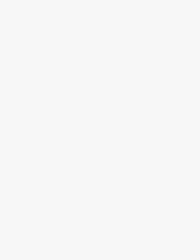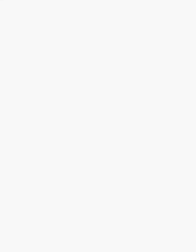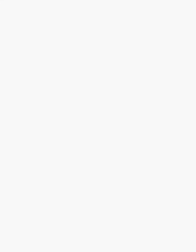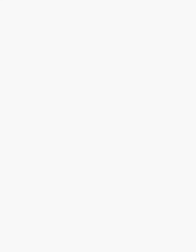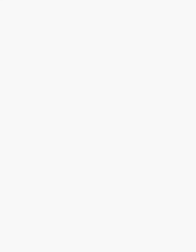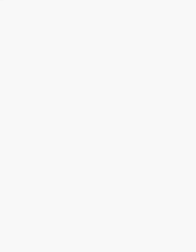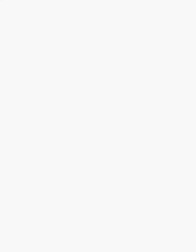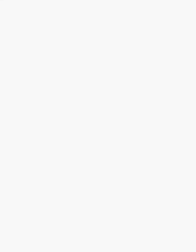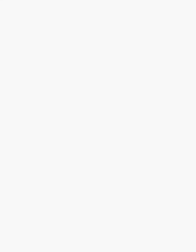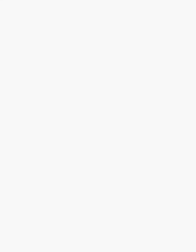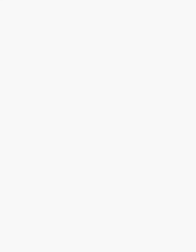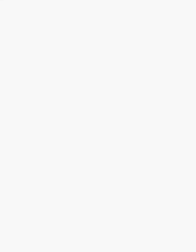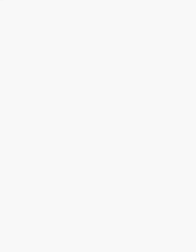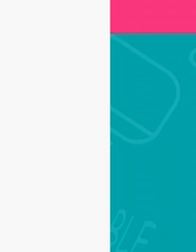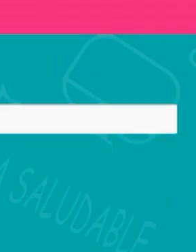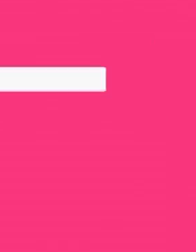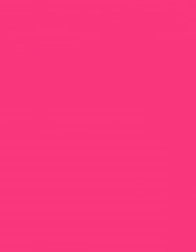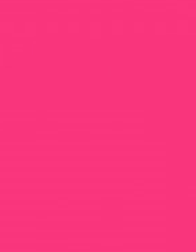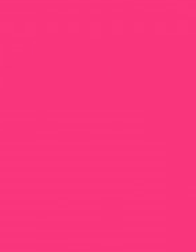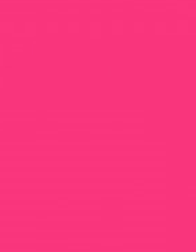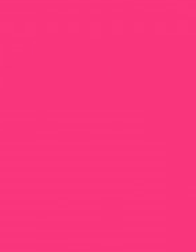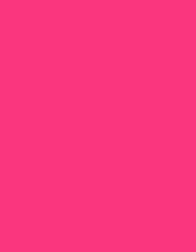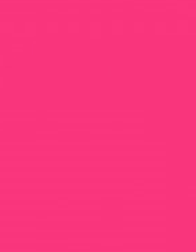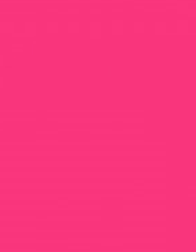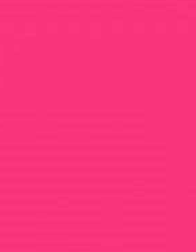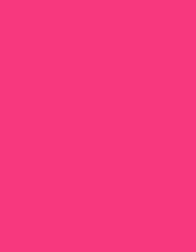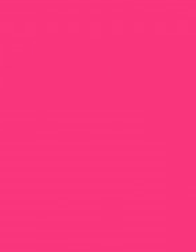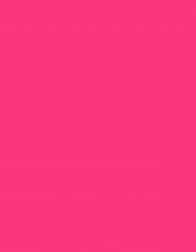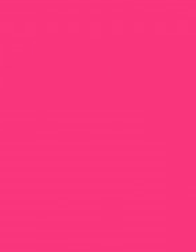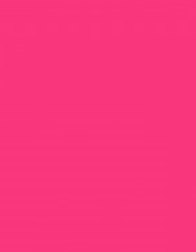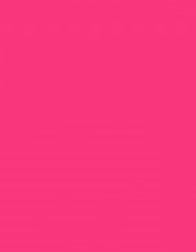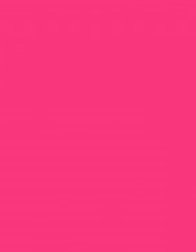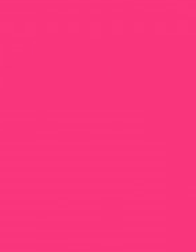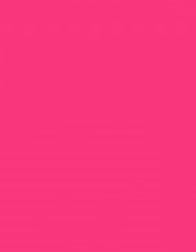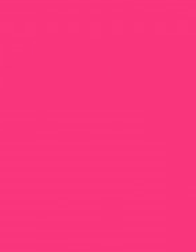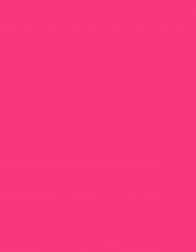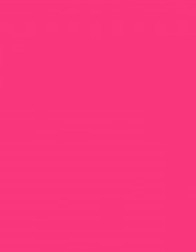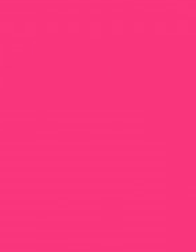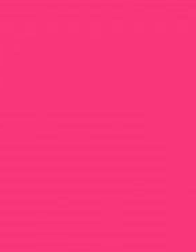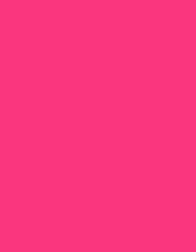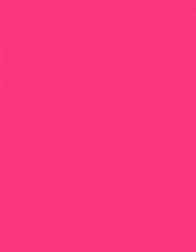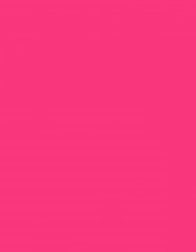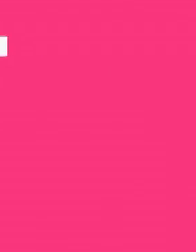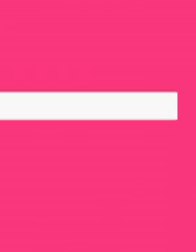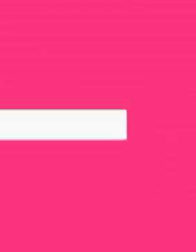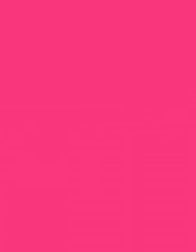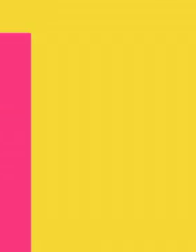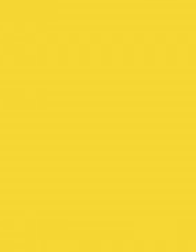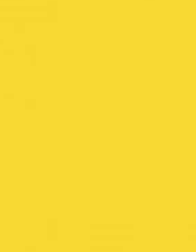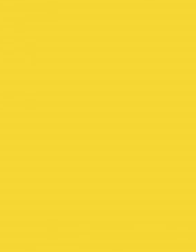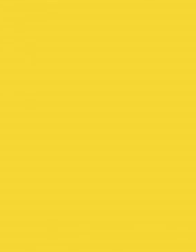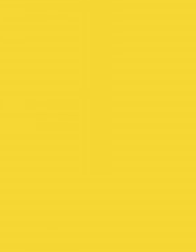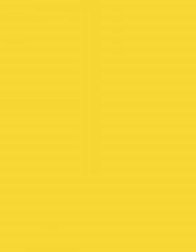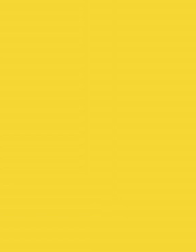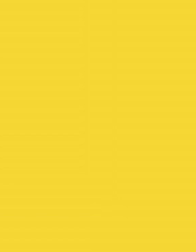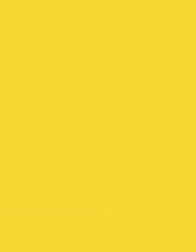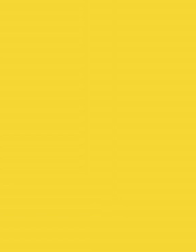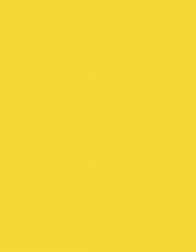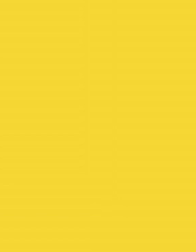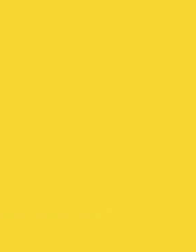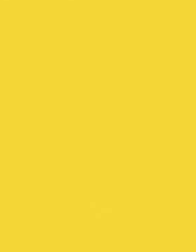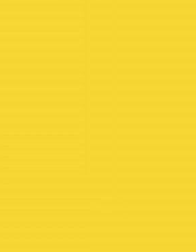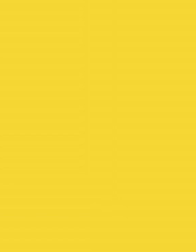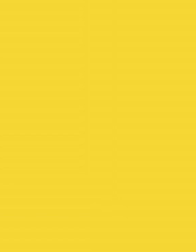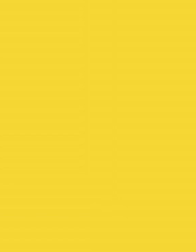personas que te digan que no lo vas a conseguir. Dos, rodearte de las personas que te motiven. Es muy importante